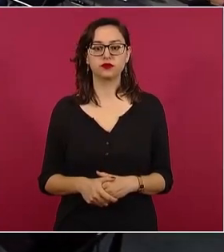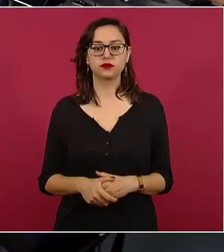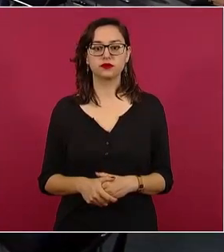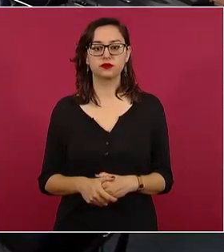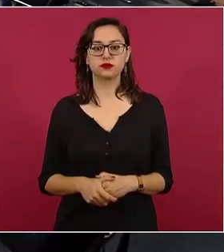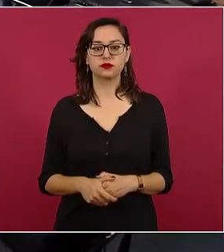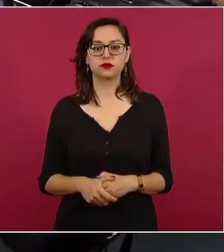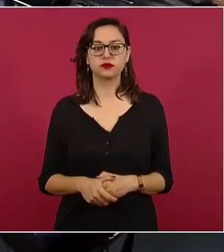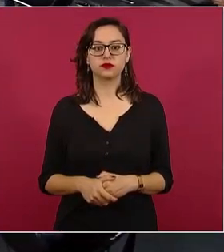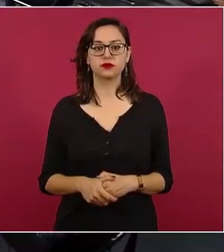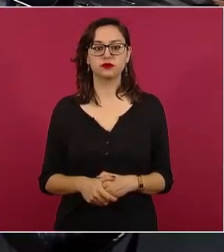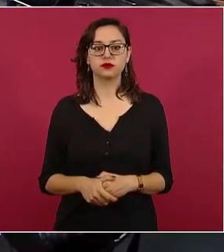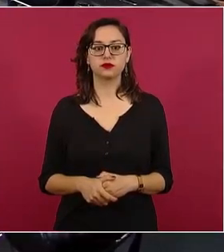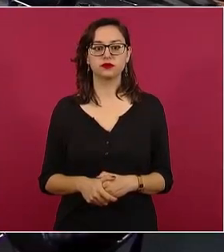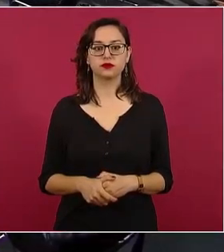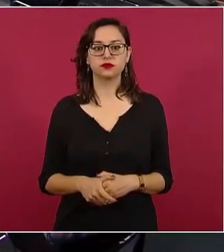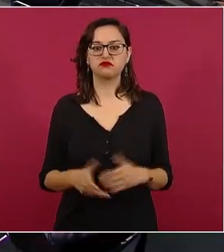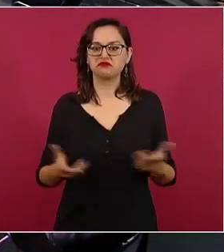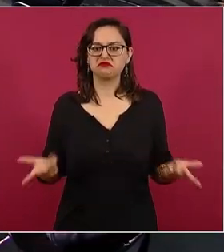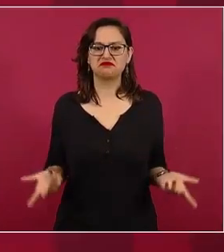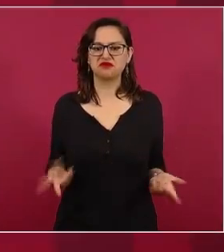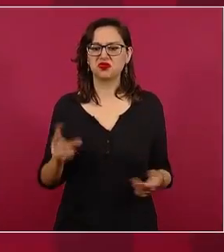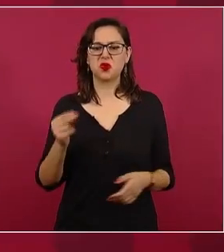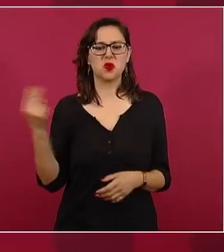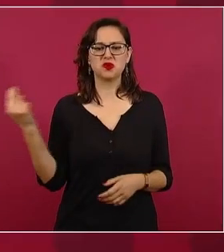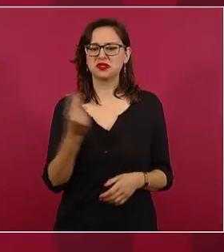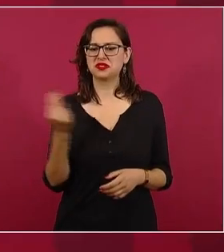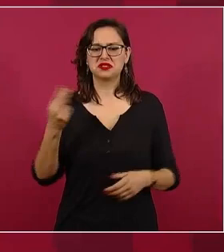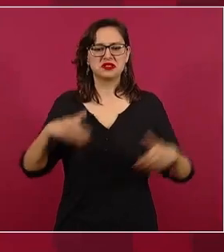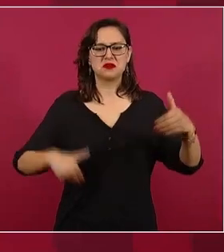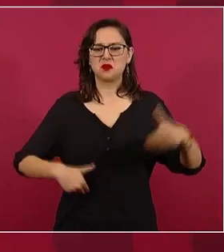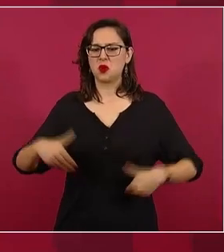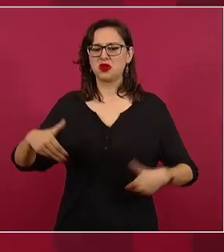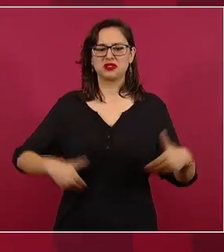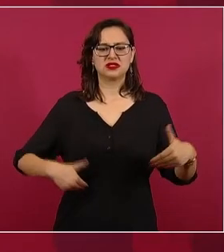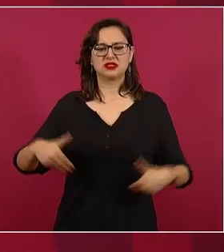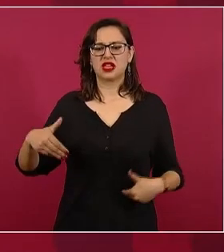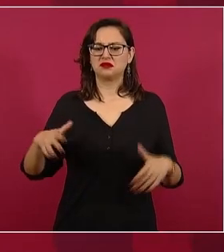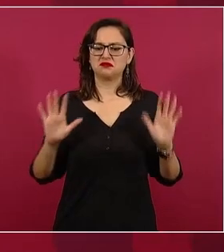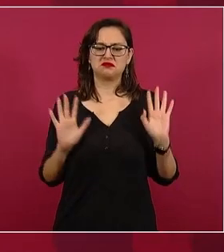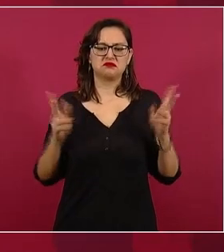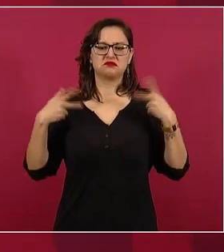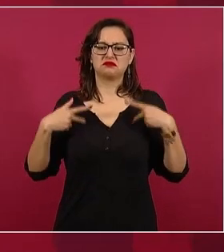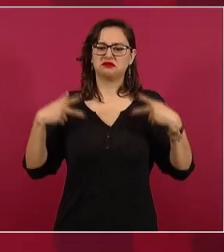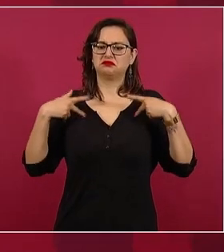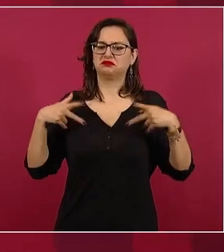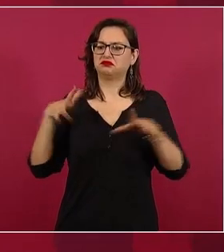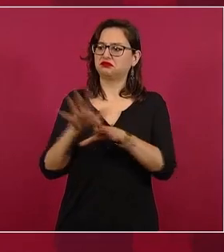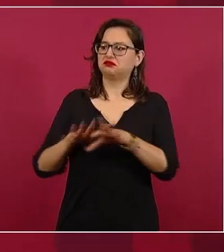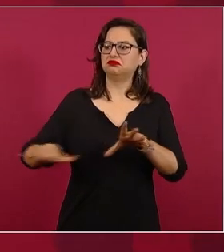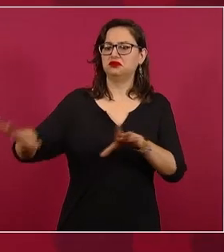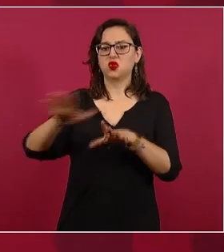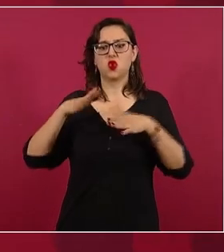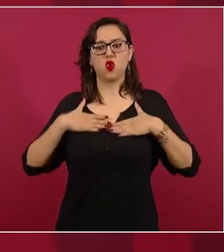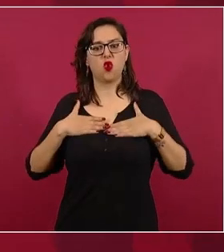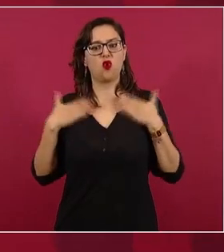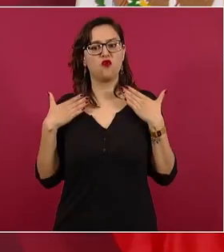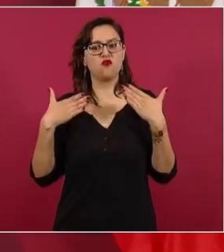molestarse tenerle confianza a la gente si la gente